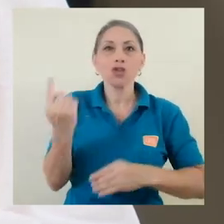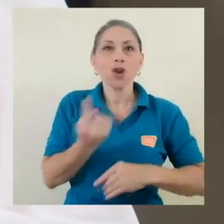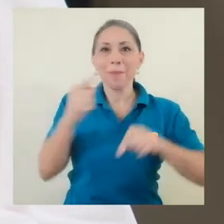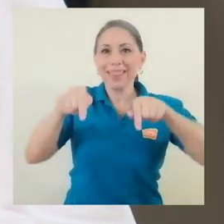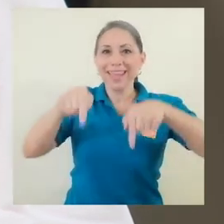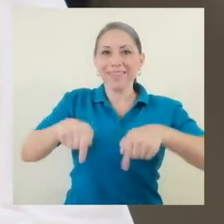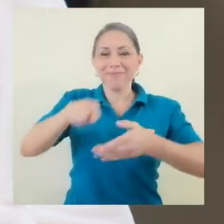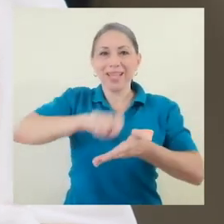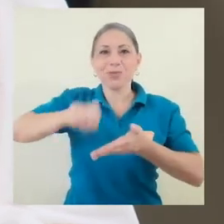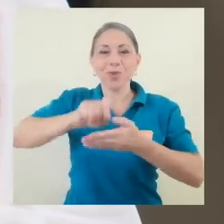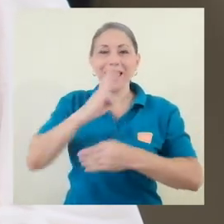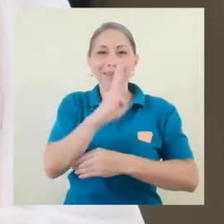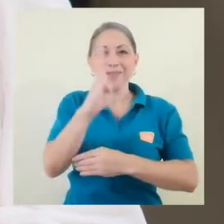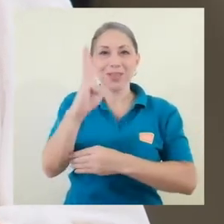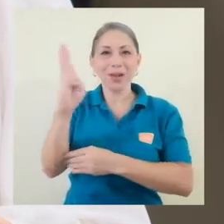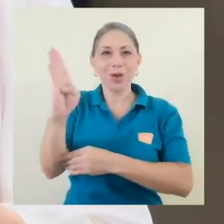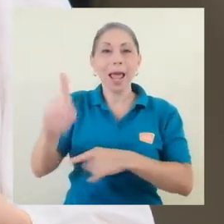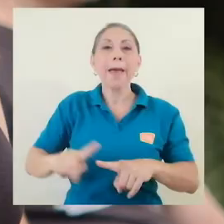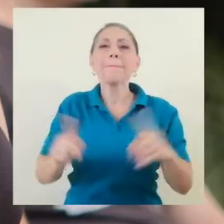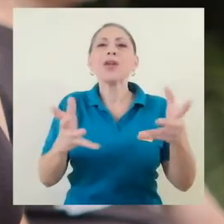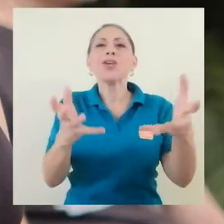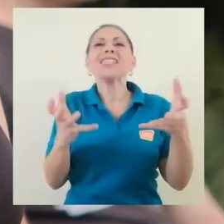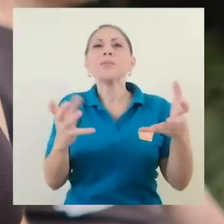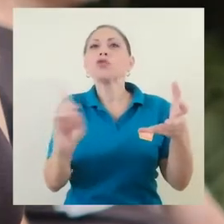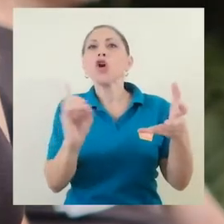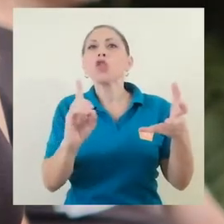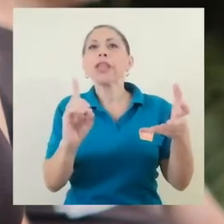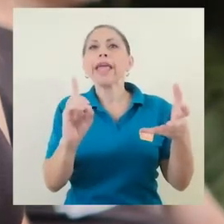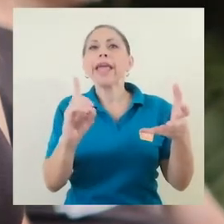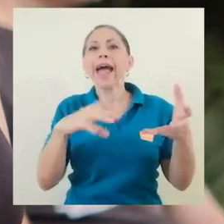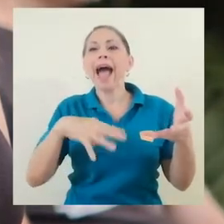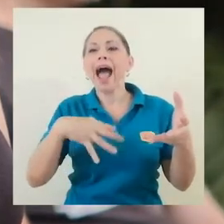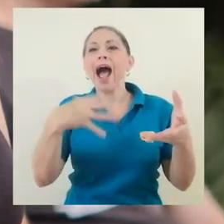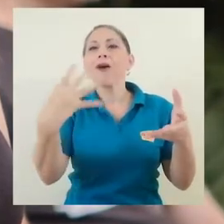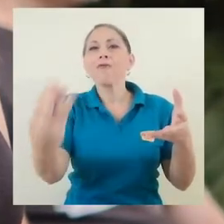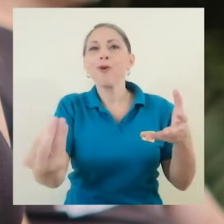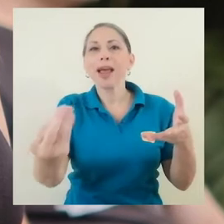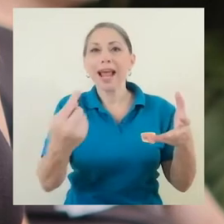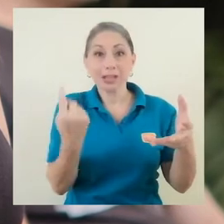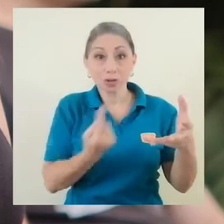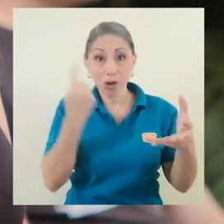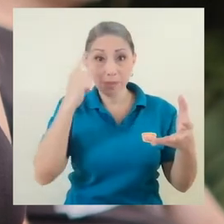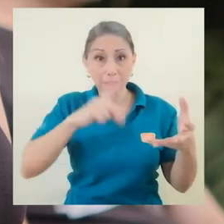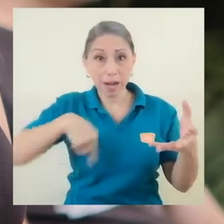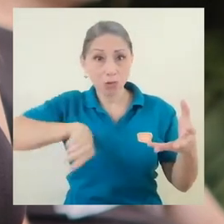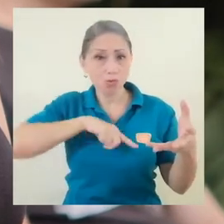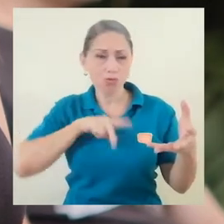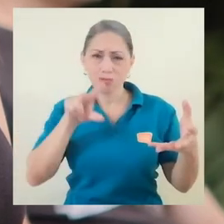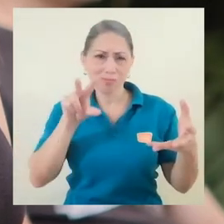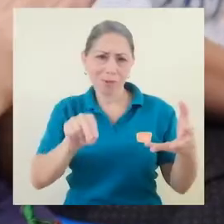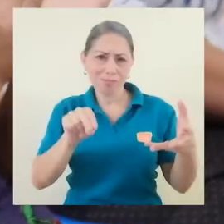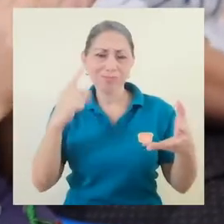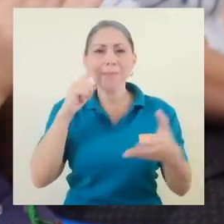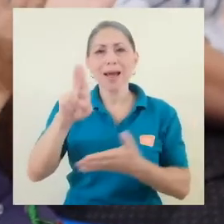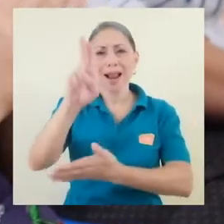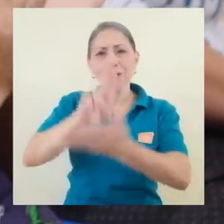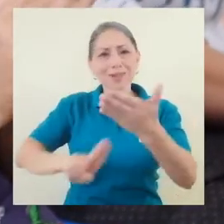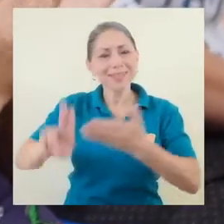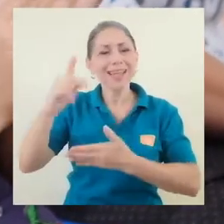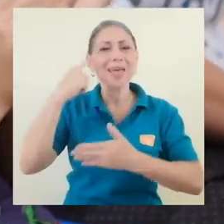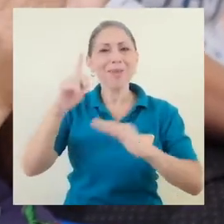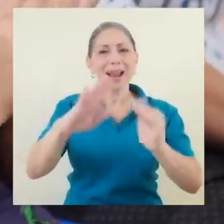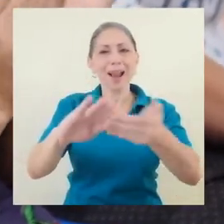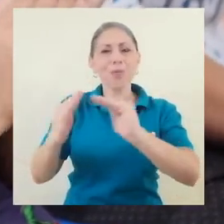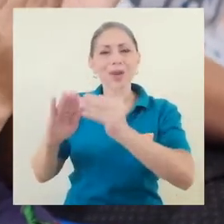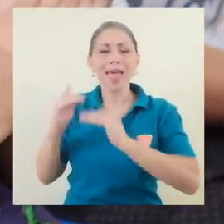Bibliotecología, pero quisimos ponerlo afuera porque no es solo para nosotros, es para la universidad,